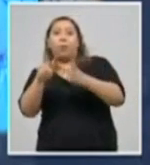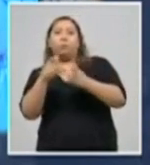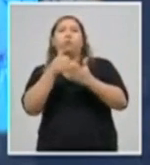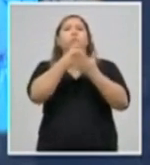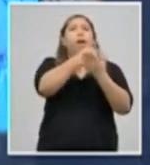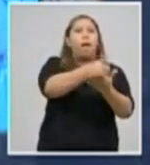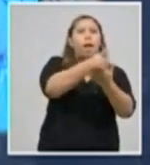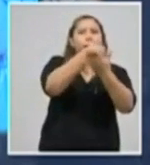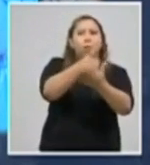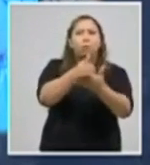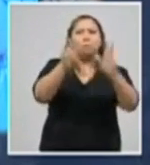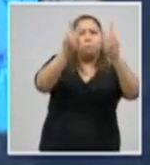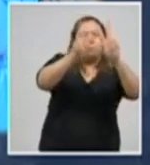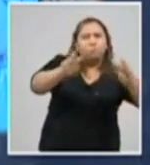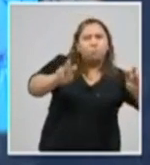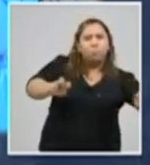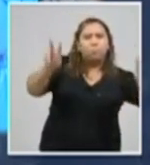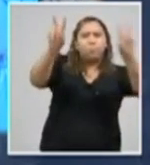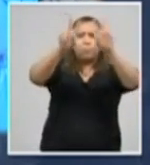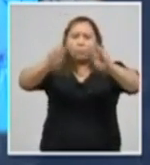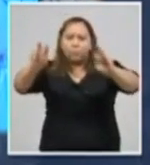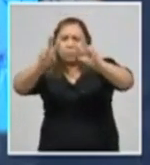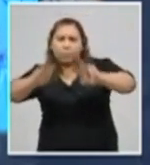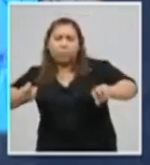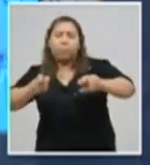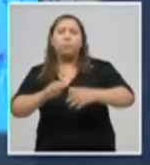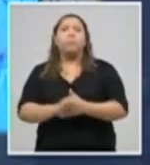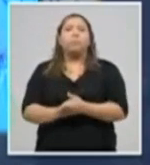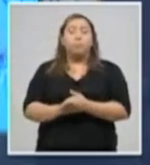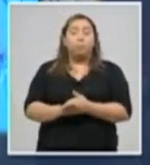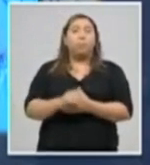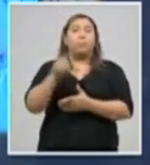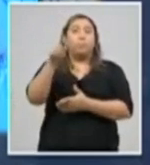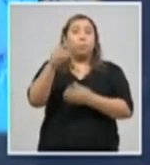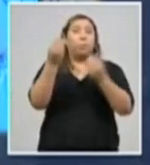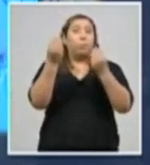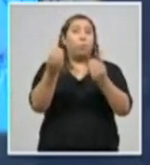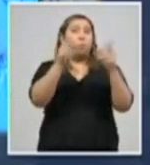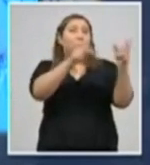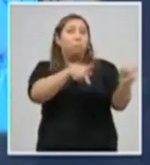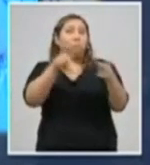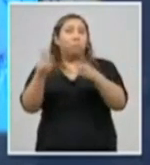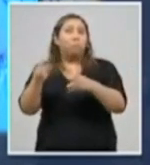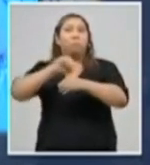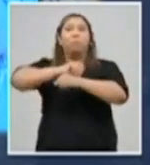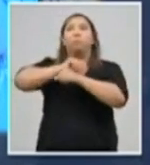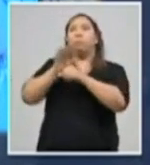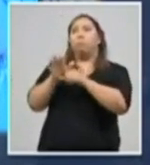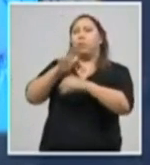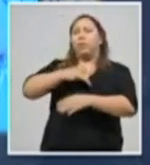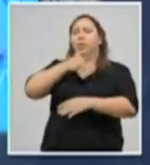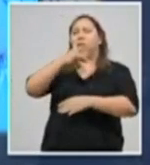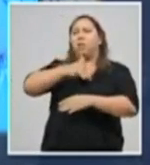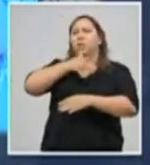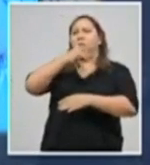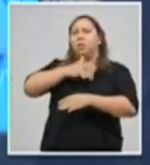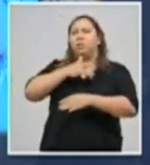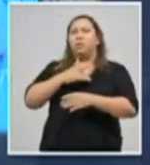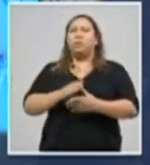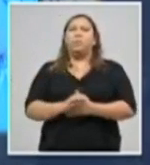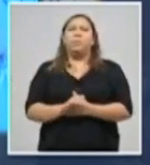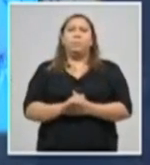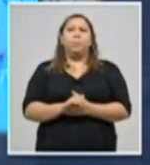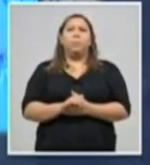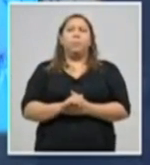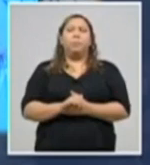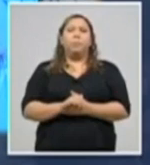.865 personas con sintomatología compatible con COVID-19. Estamos hablando de una